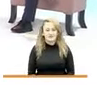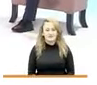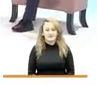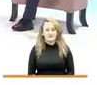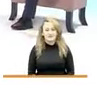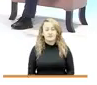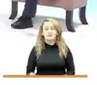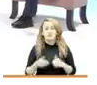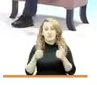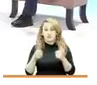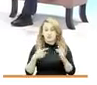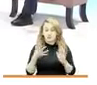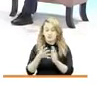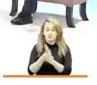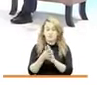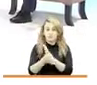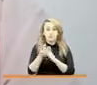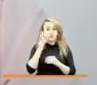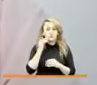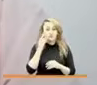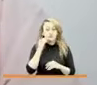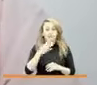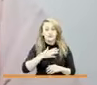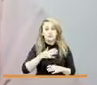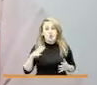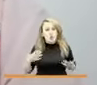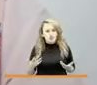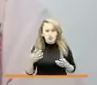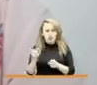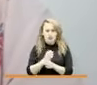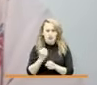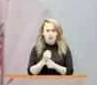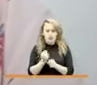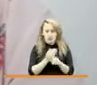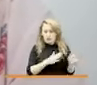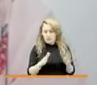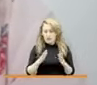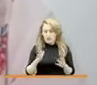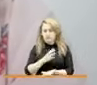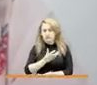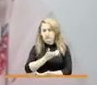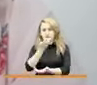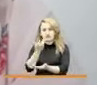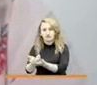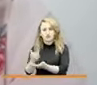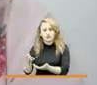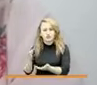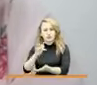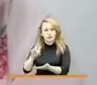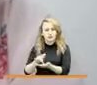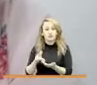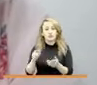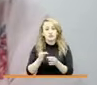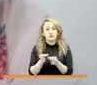bueno les voy a contar mi experiencia en el trabajo con el plan de retorno reubicaciones en el municipio